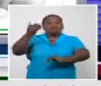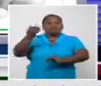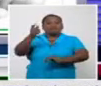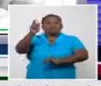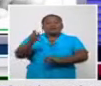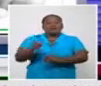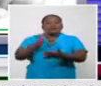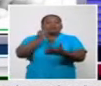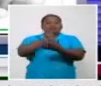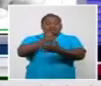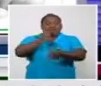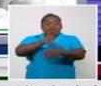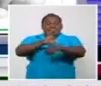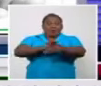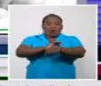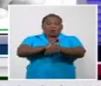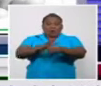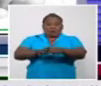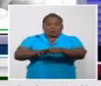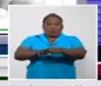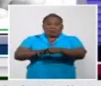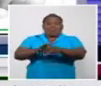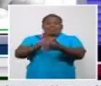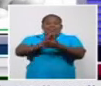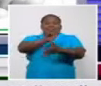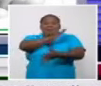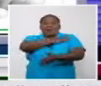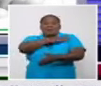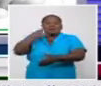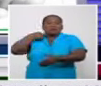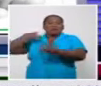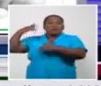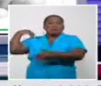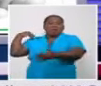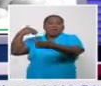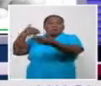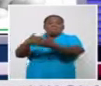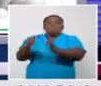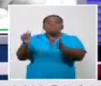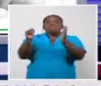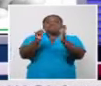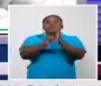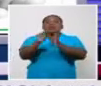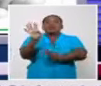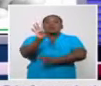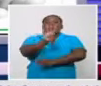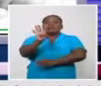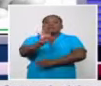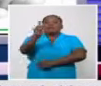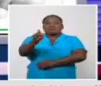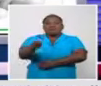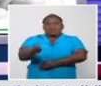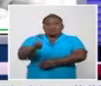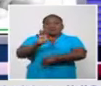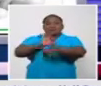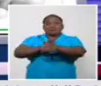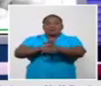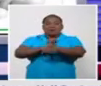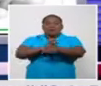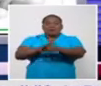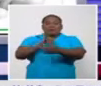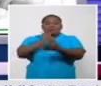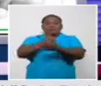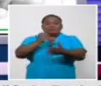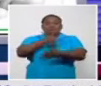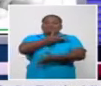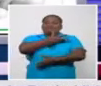desde el inicio de la epidemia. 1.044 pacientes diagnosticados con la COVID-19, lamentablemente fallecieron dos